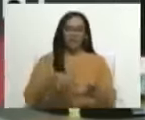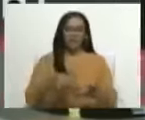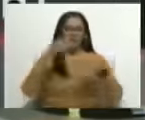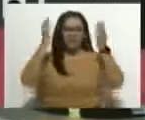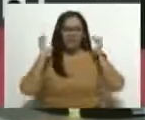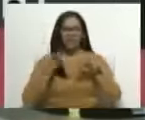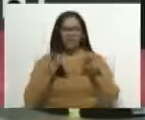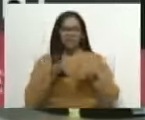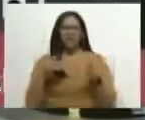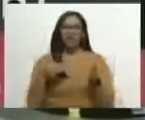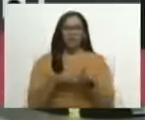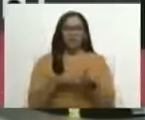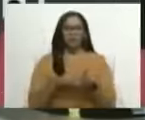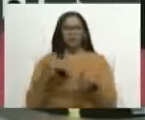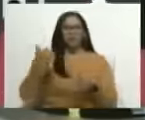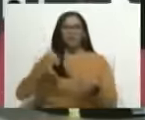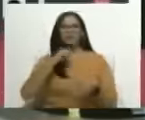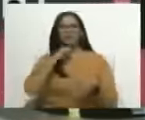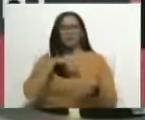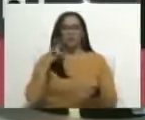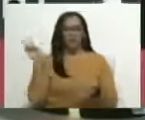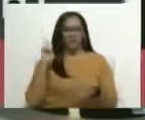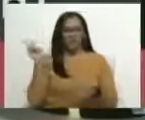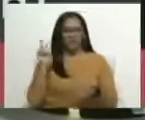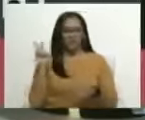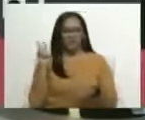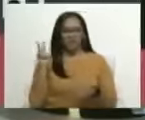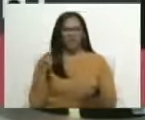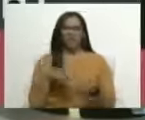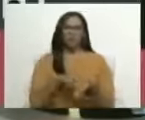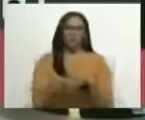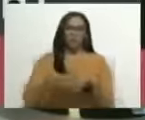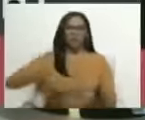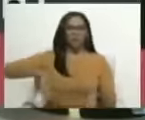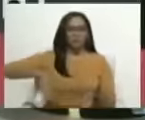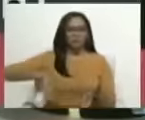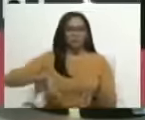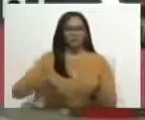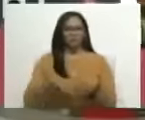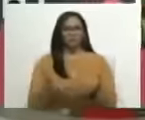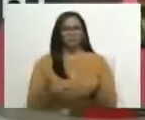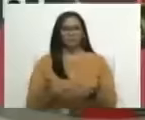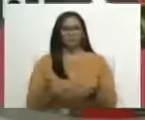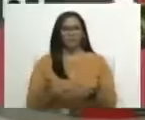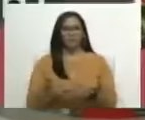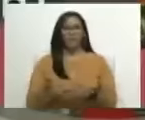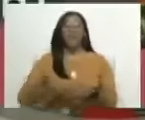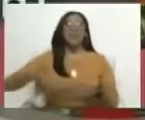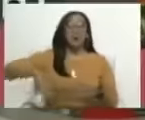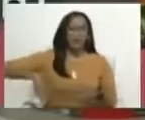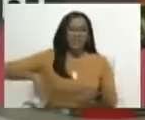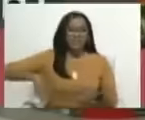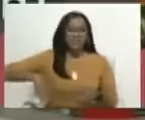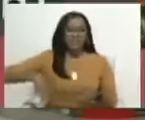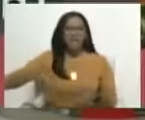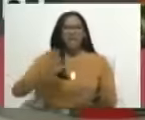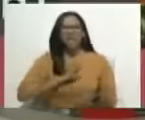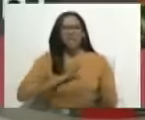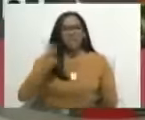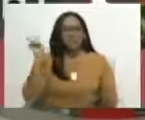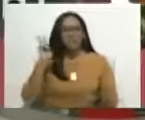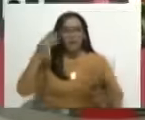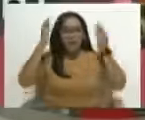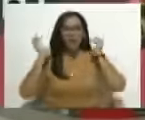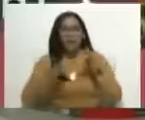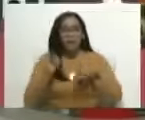Luis Almagro contra los derechos históricos de Venezuela sobre la Guayana Esequiba. La Guayana Esequiba es Venezuela, Luis